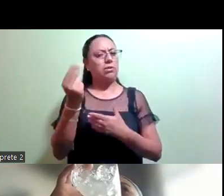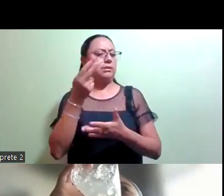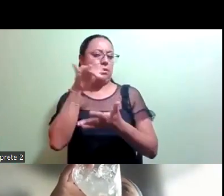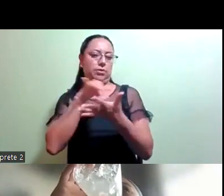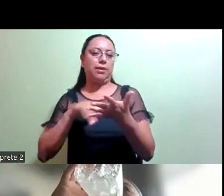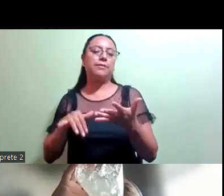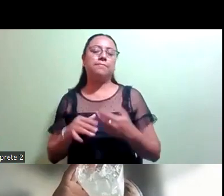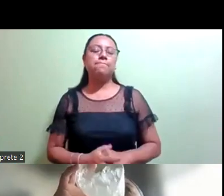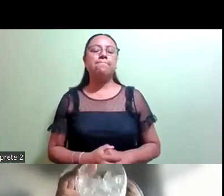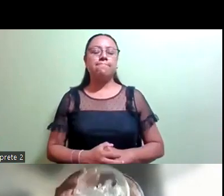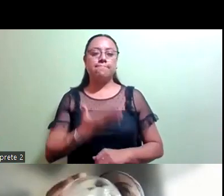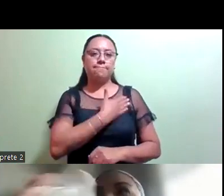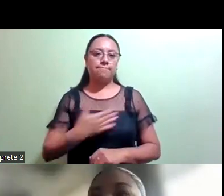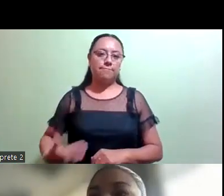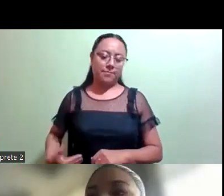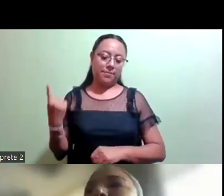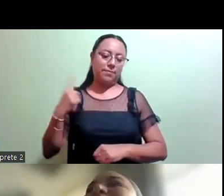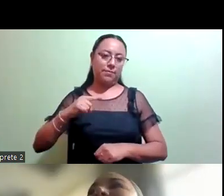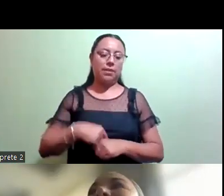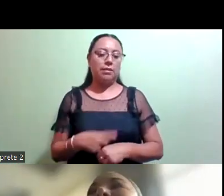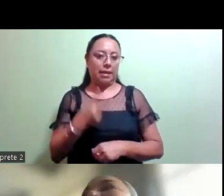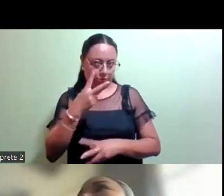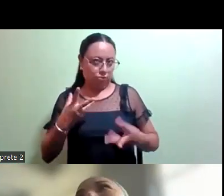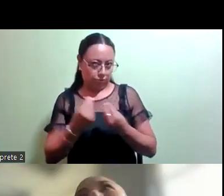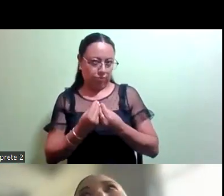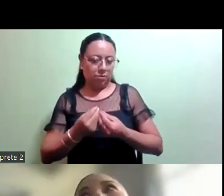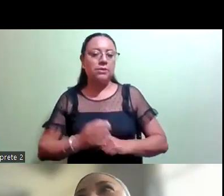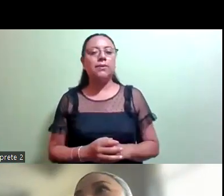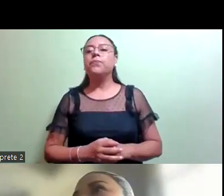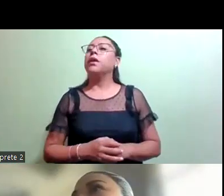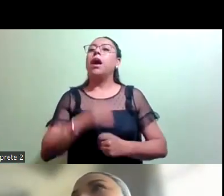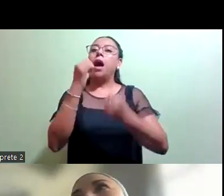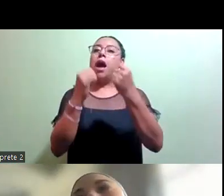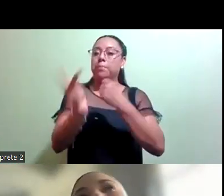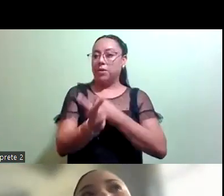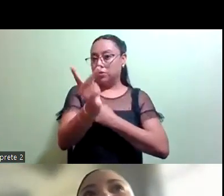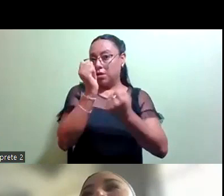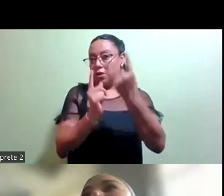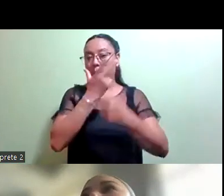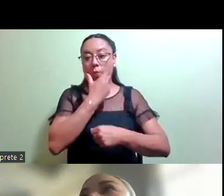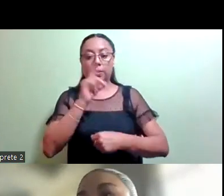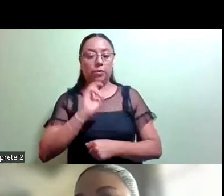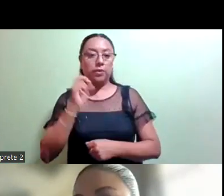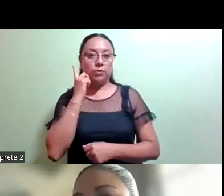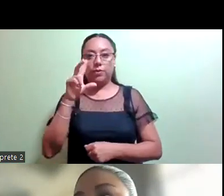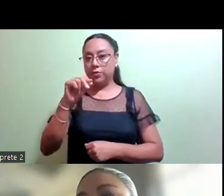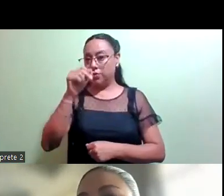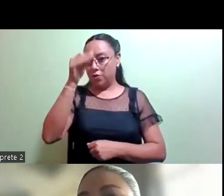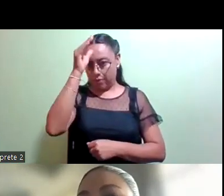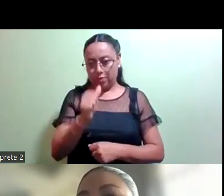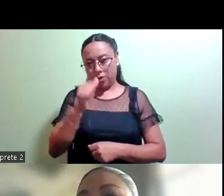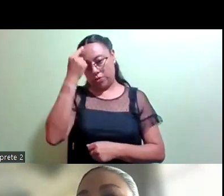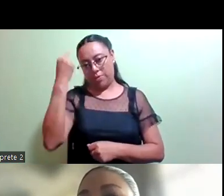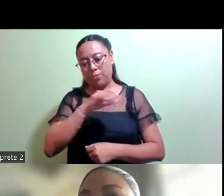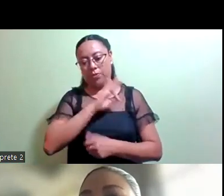Por instrucciones del presidente, se consulta en un solo acto si alguna o algún diputado está en contra de aprobar el orden del día de esta sesión, así como